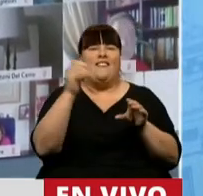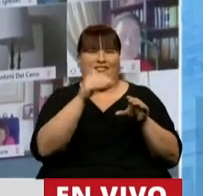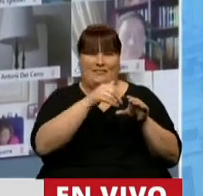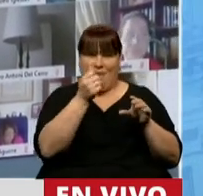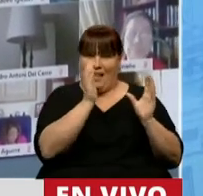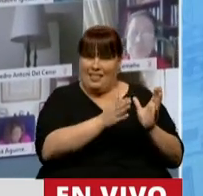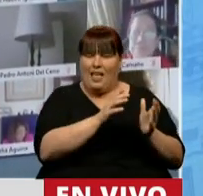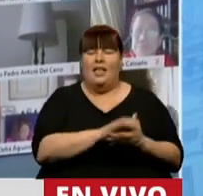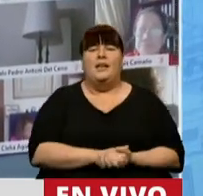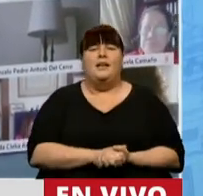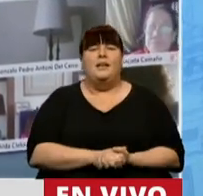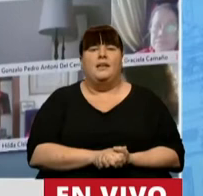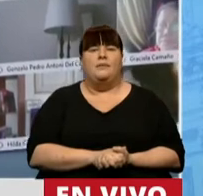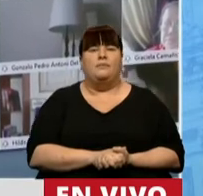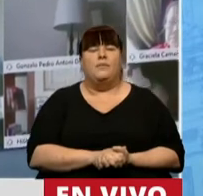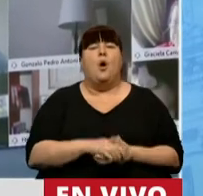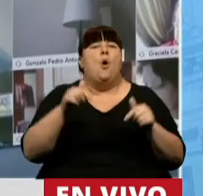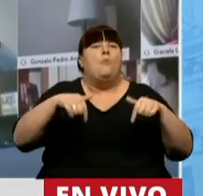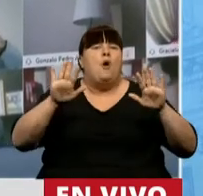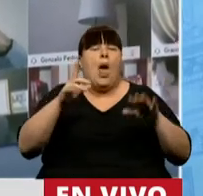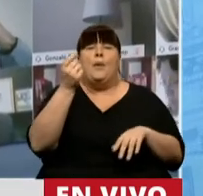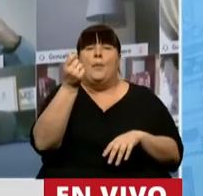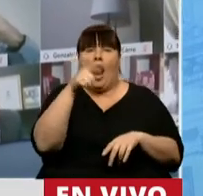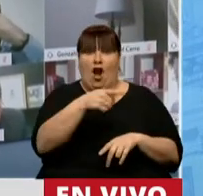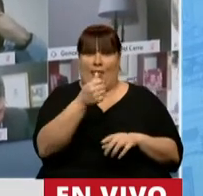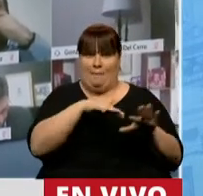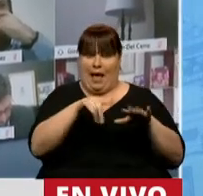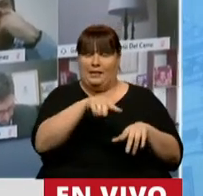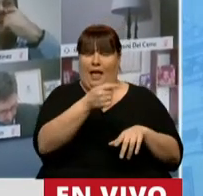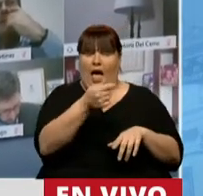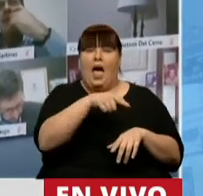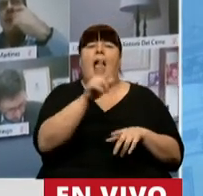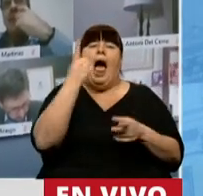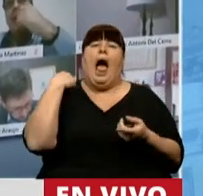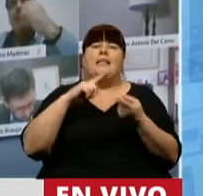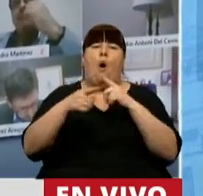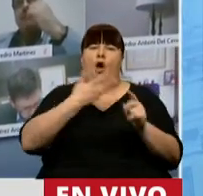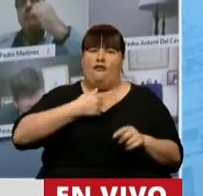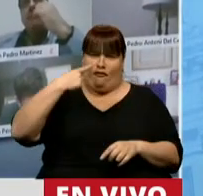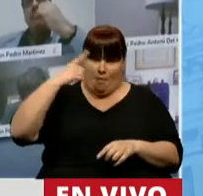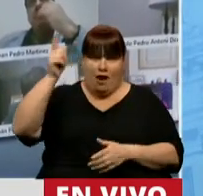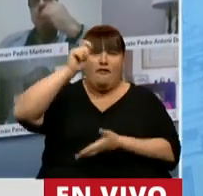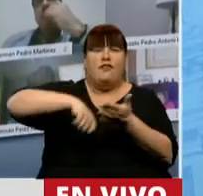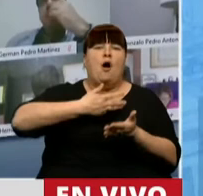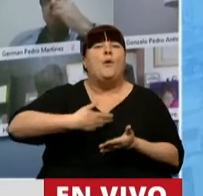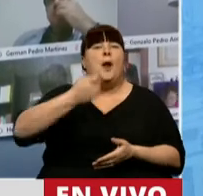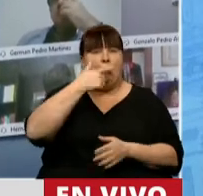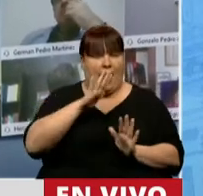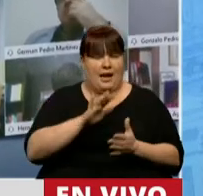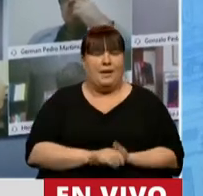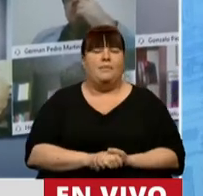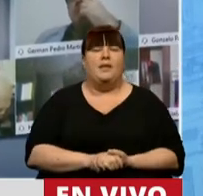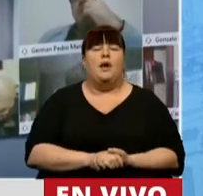Garantía de Sustentabilidad, dice, por el momento el valor de los activos, esto estaba en el acuerdo con el Fondo Monetario que firmó el gobierno de Macri,